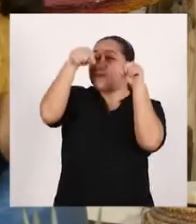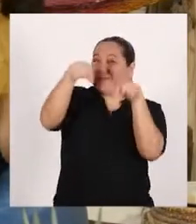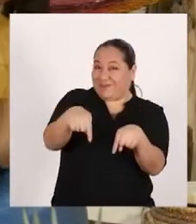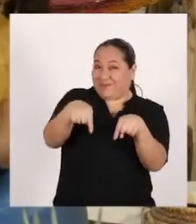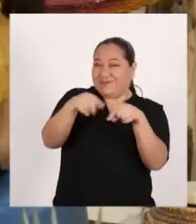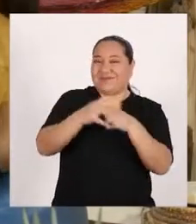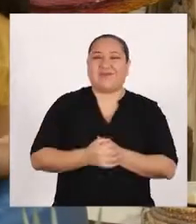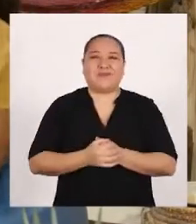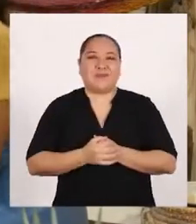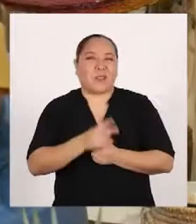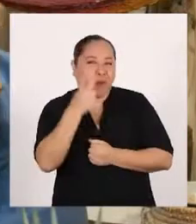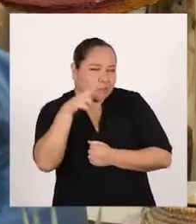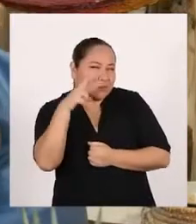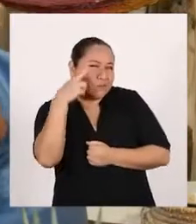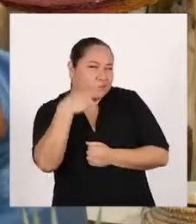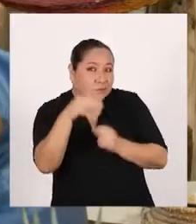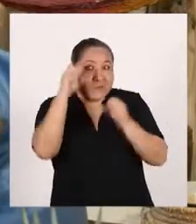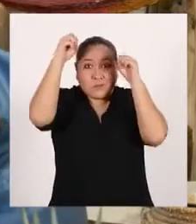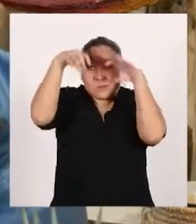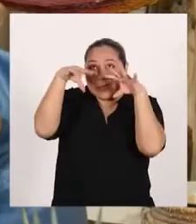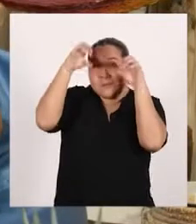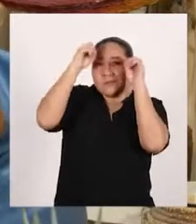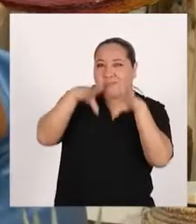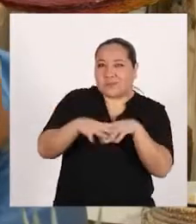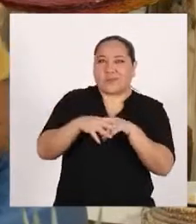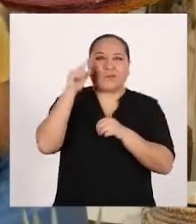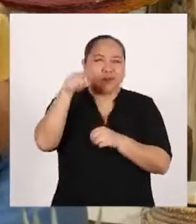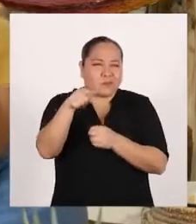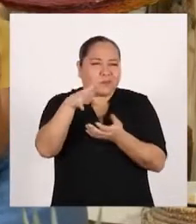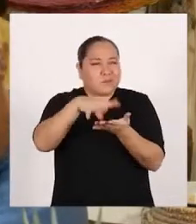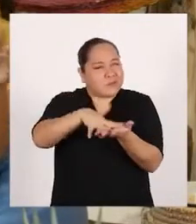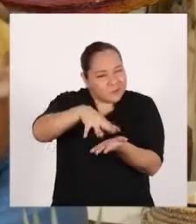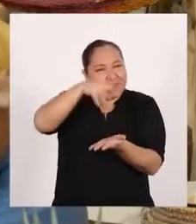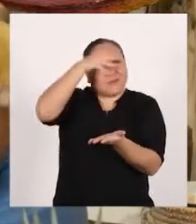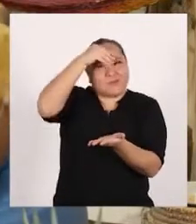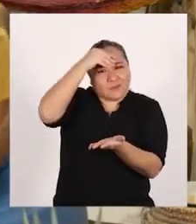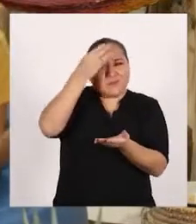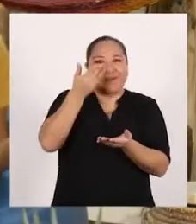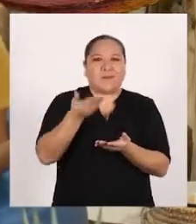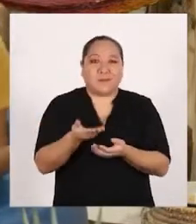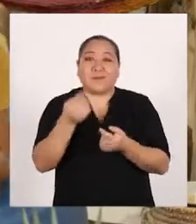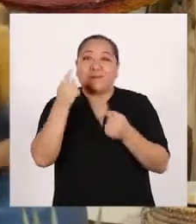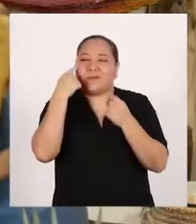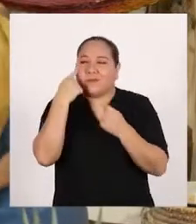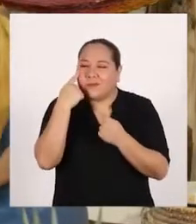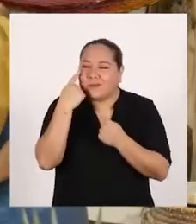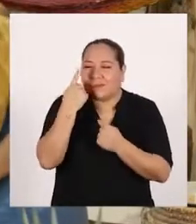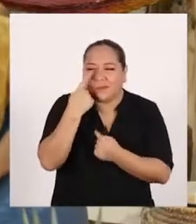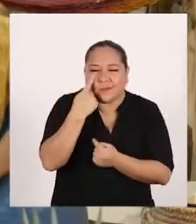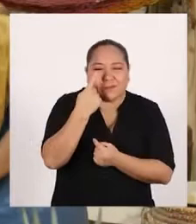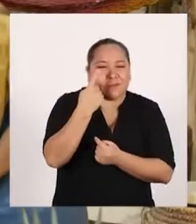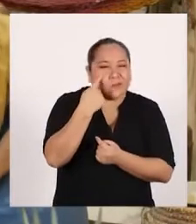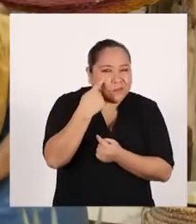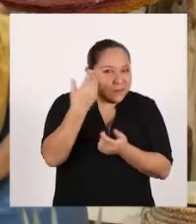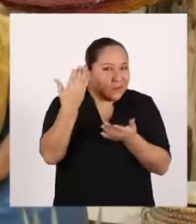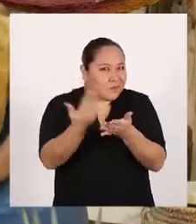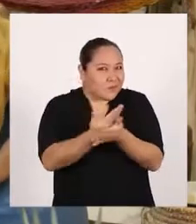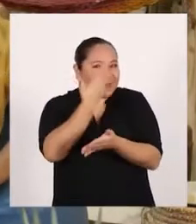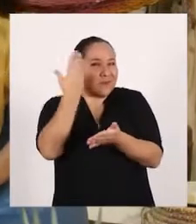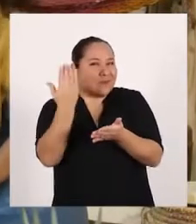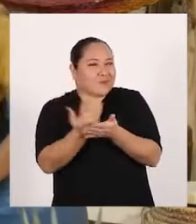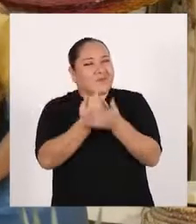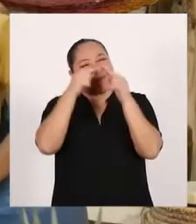esta vez Miren que va a llover Vamos a aprender Vamos a conocer